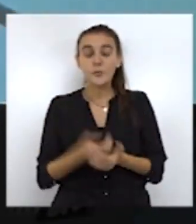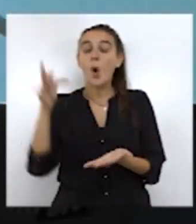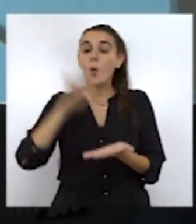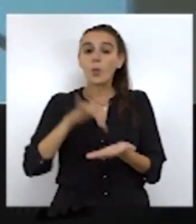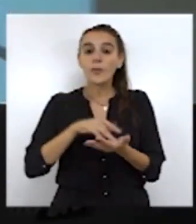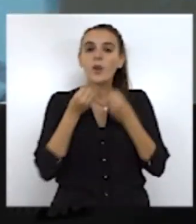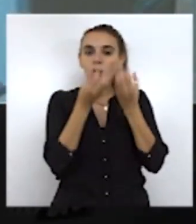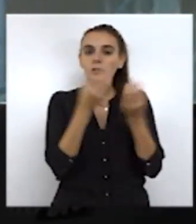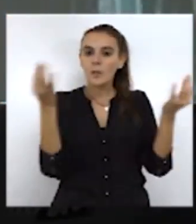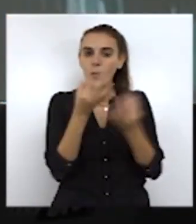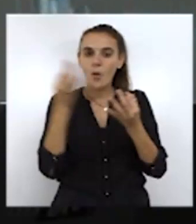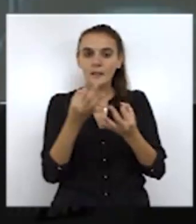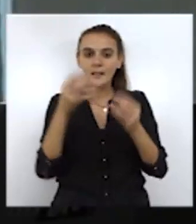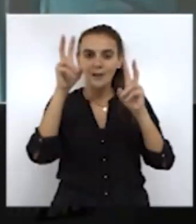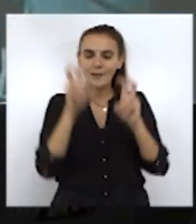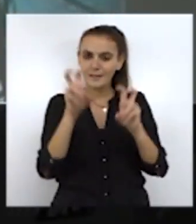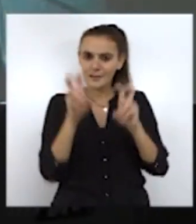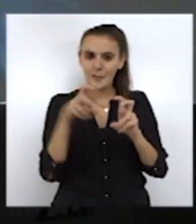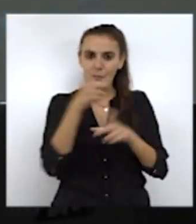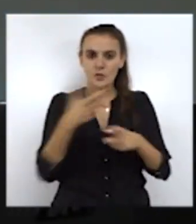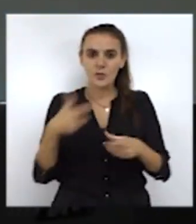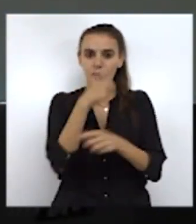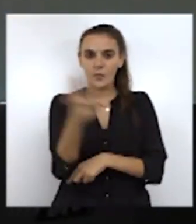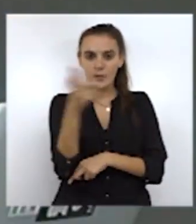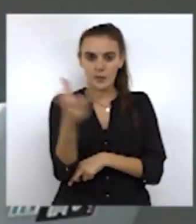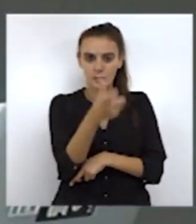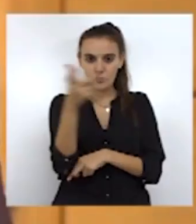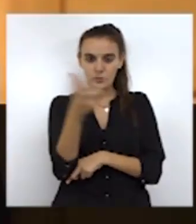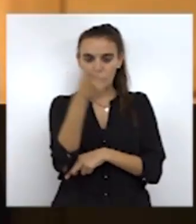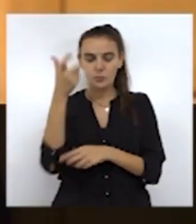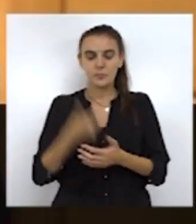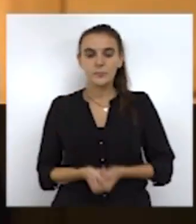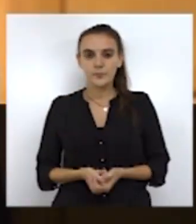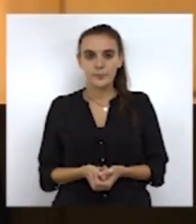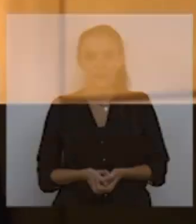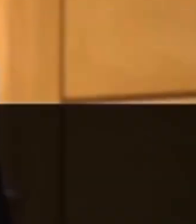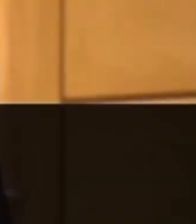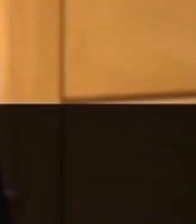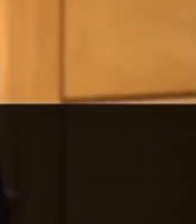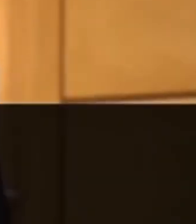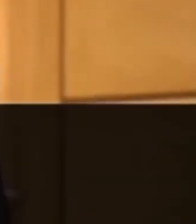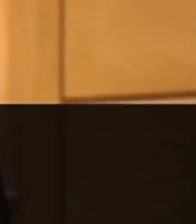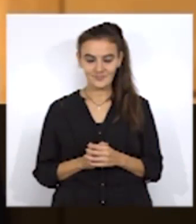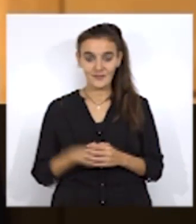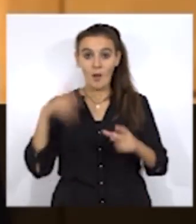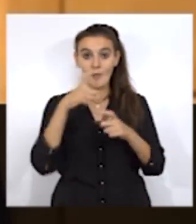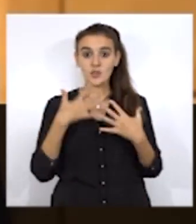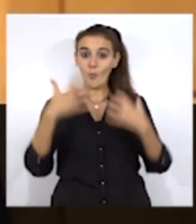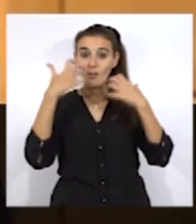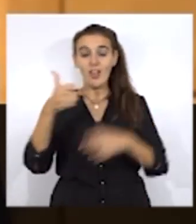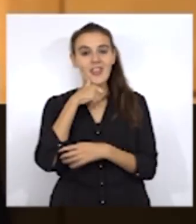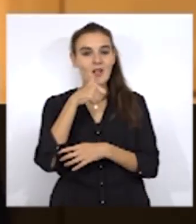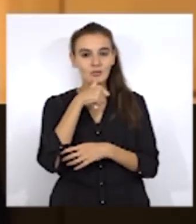Un día en que les contábamos la emboscada sufrida por los bomberos. Los parlamentarios ceutíes se están convirtiendo en el